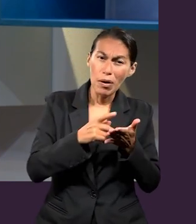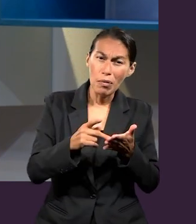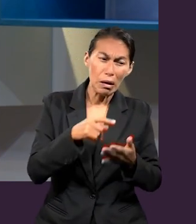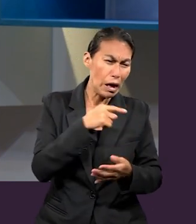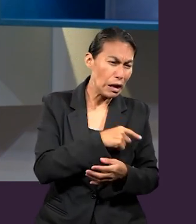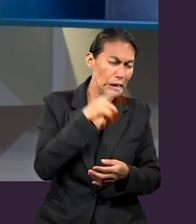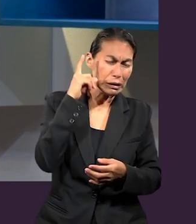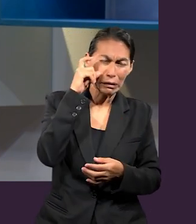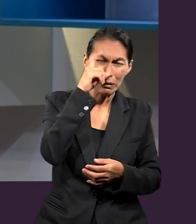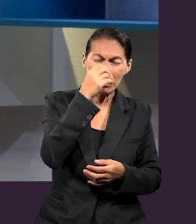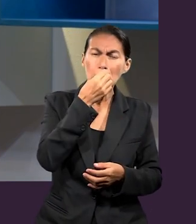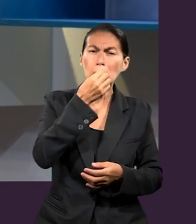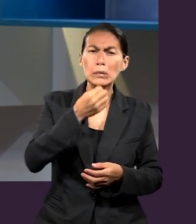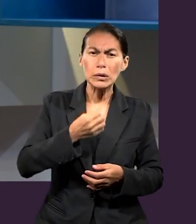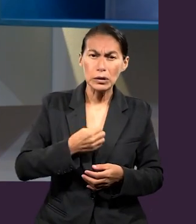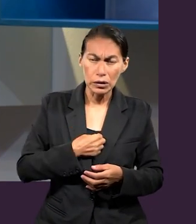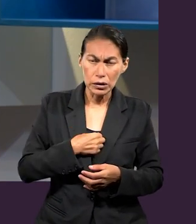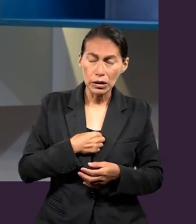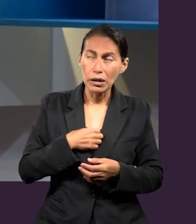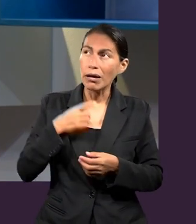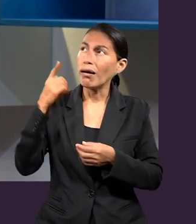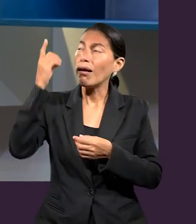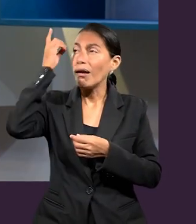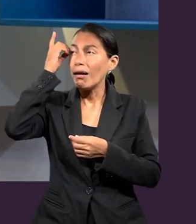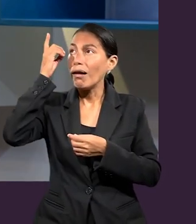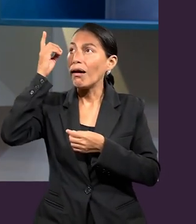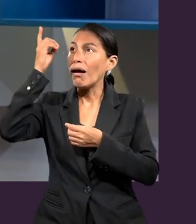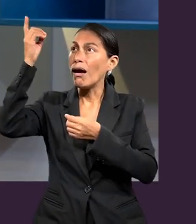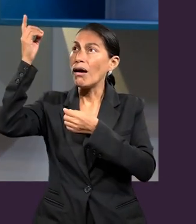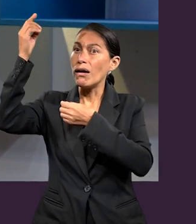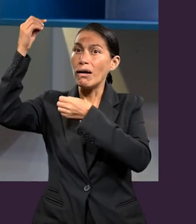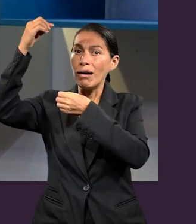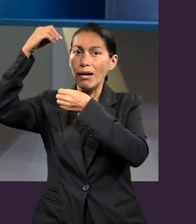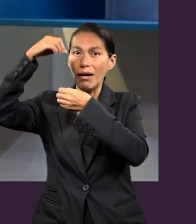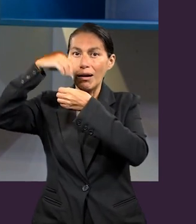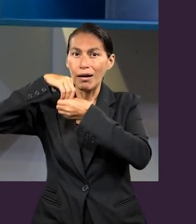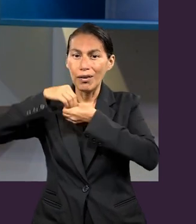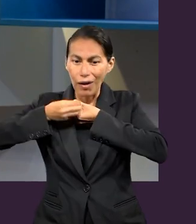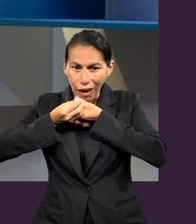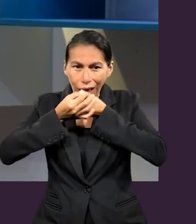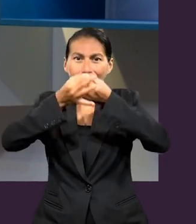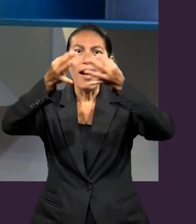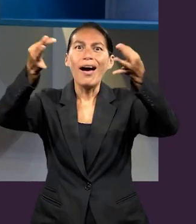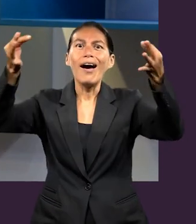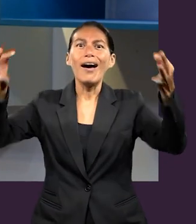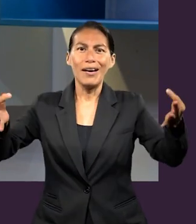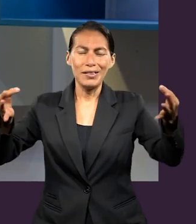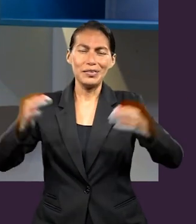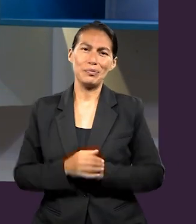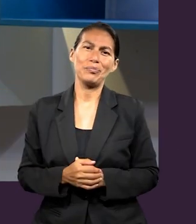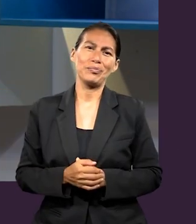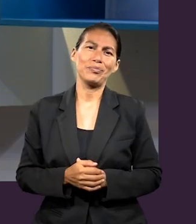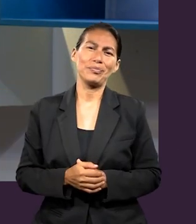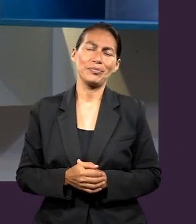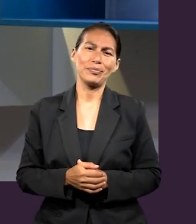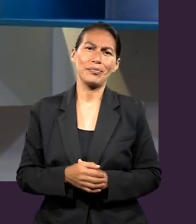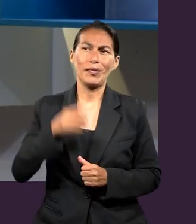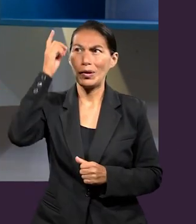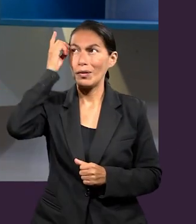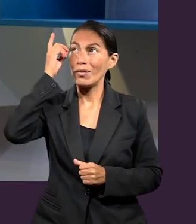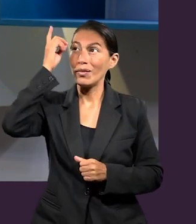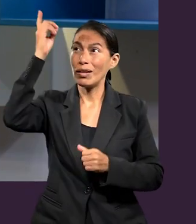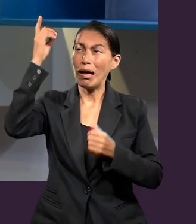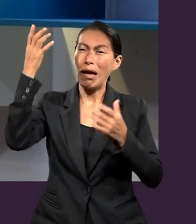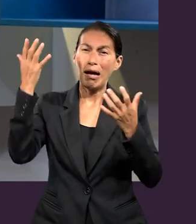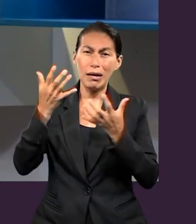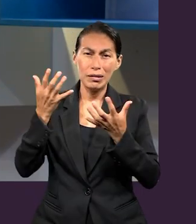adversidad, nos revela un misterio, nos revela el plan y la pasión que tiene por la salvación de los gentiles. Lo